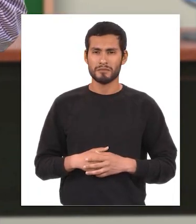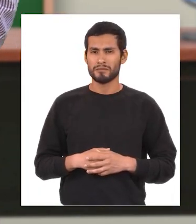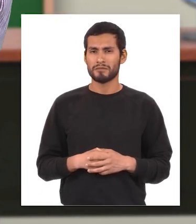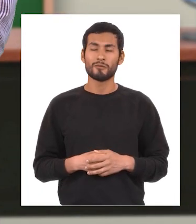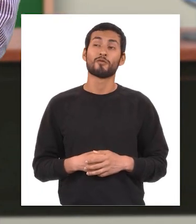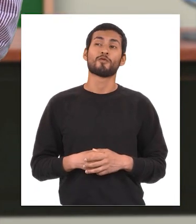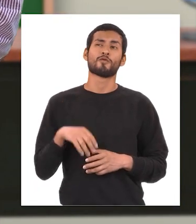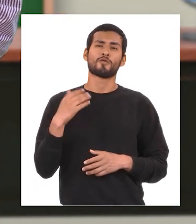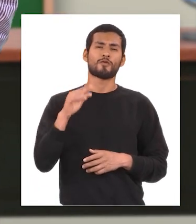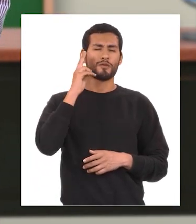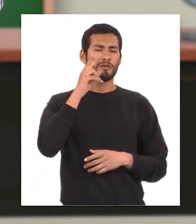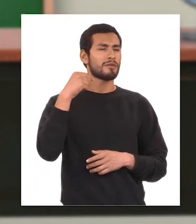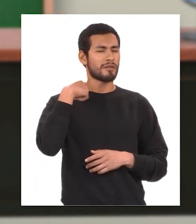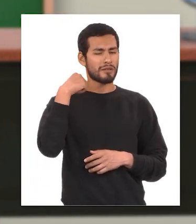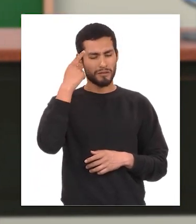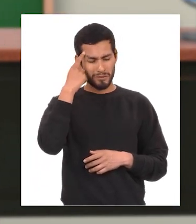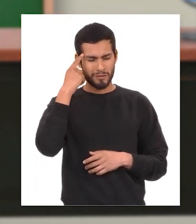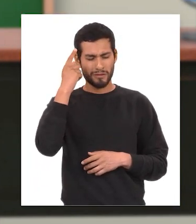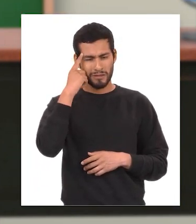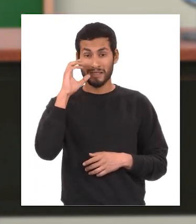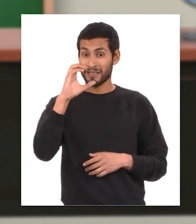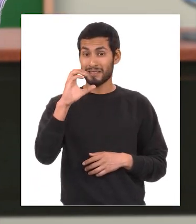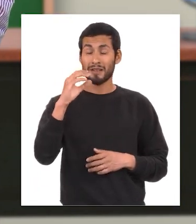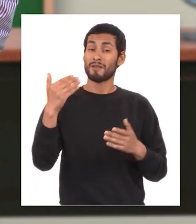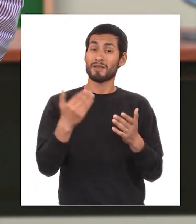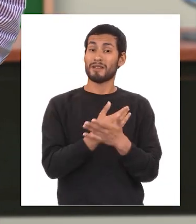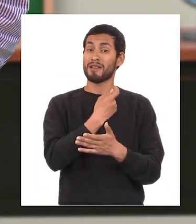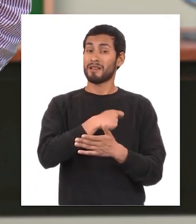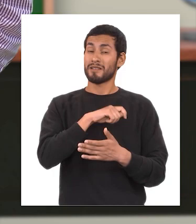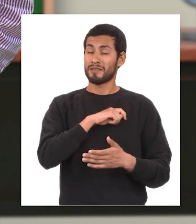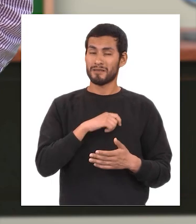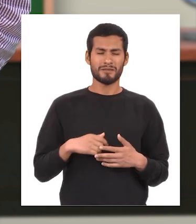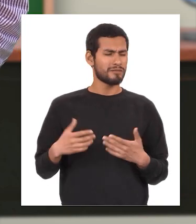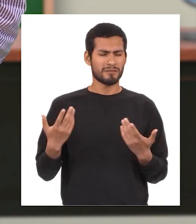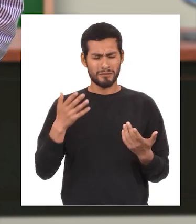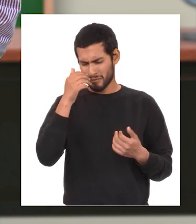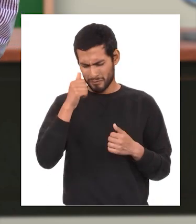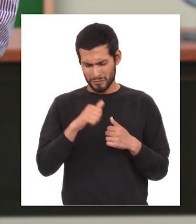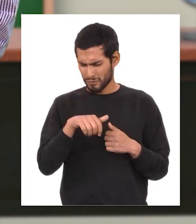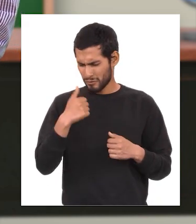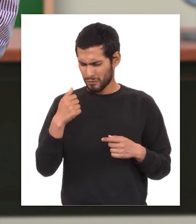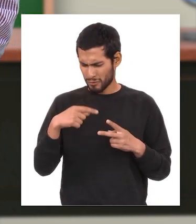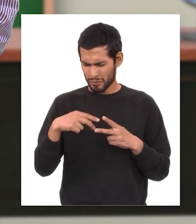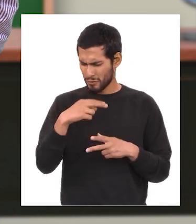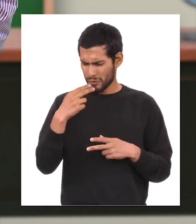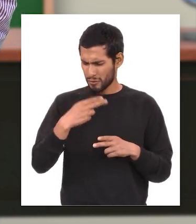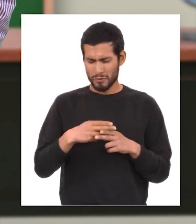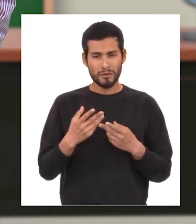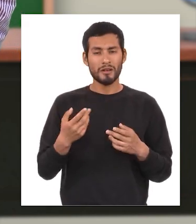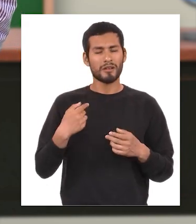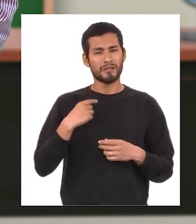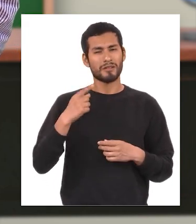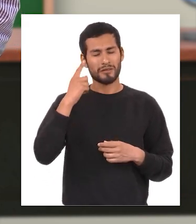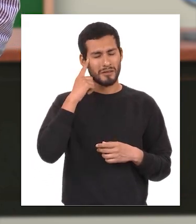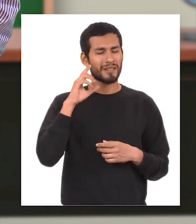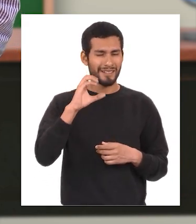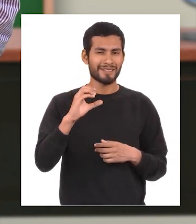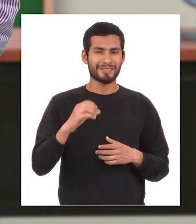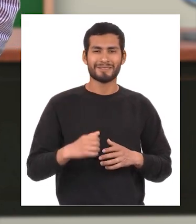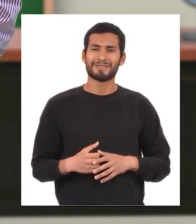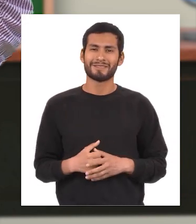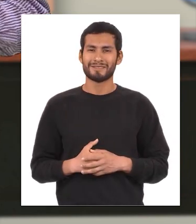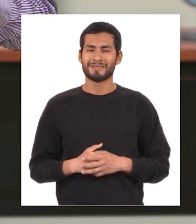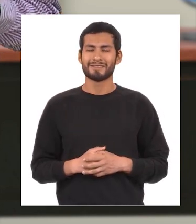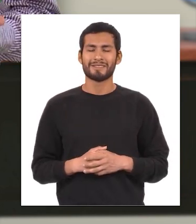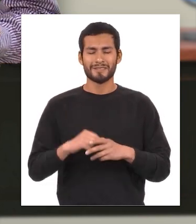uy profe creo creo que es la c nueva españa no recuerdo haber escuchado los otros nombres así que me voy por la c